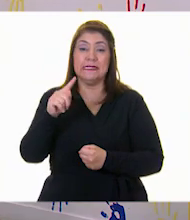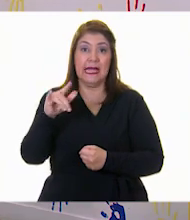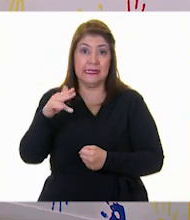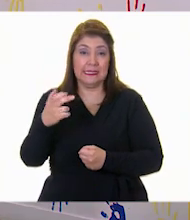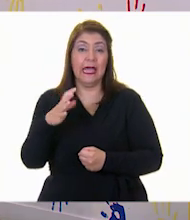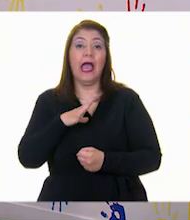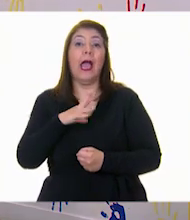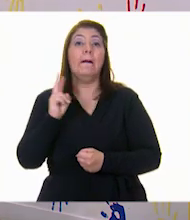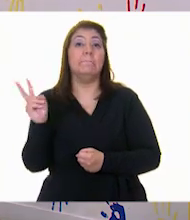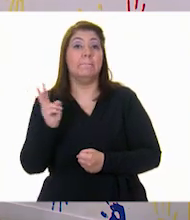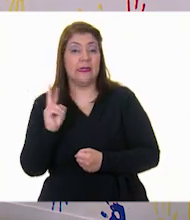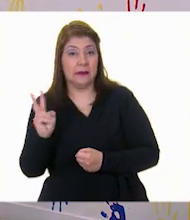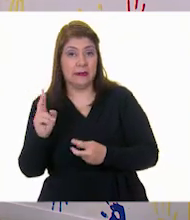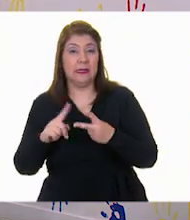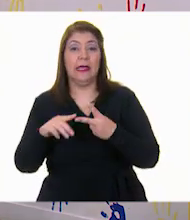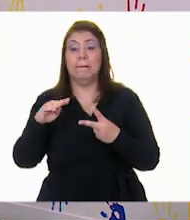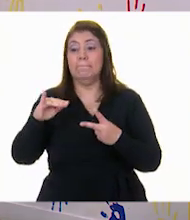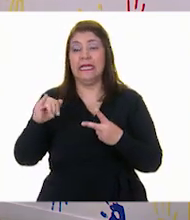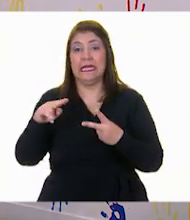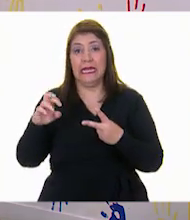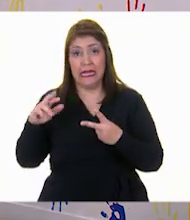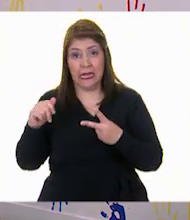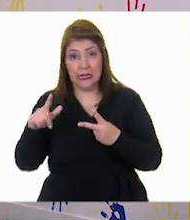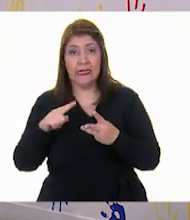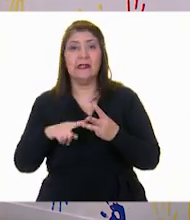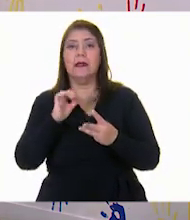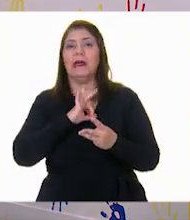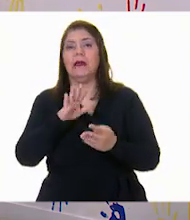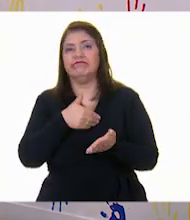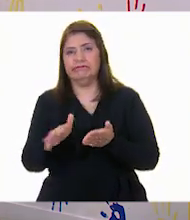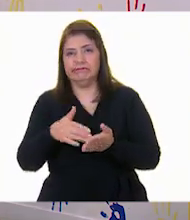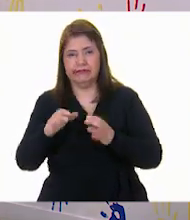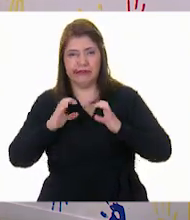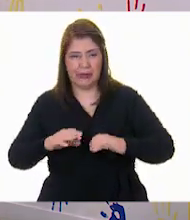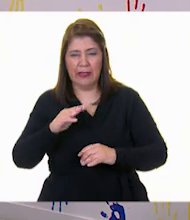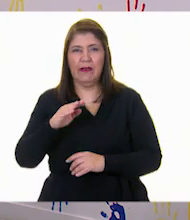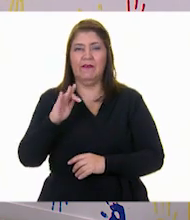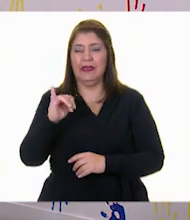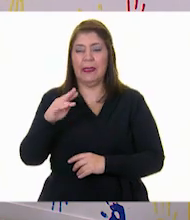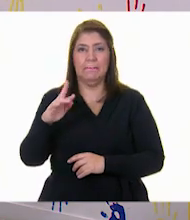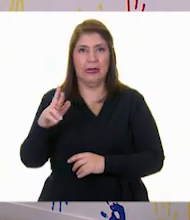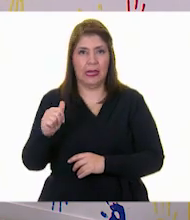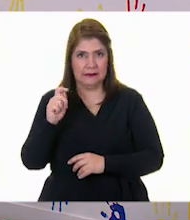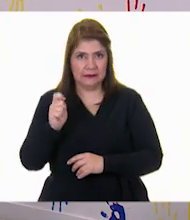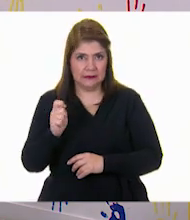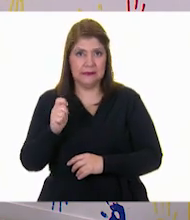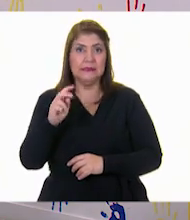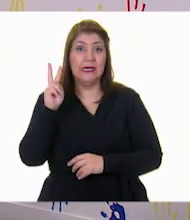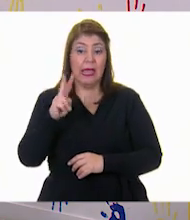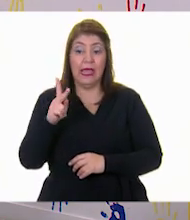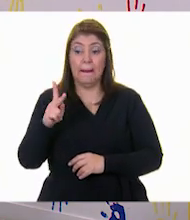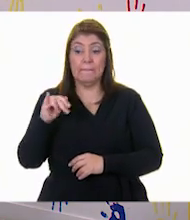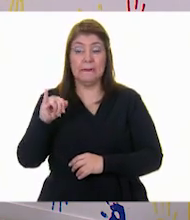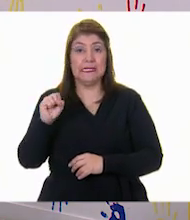vitaminas, minerales y fibras. Además, que el pistache le hace bien a tu